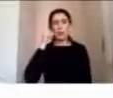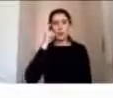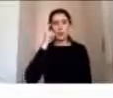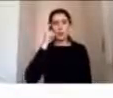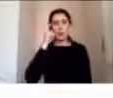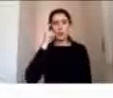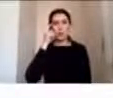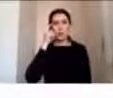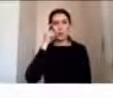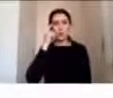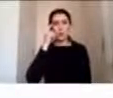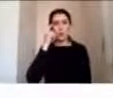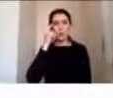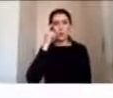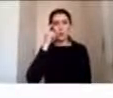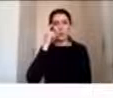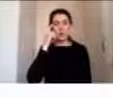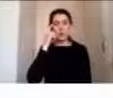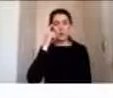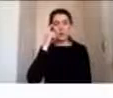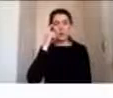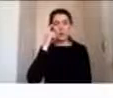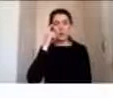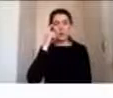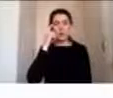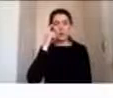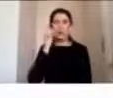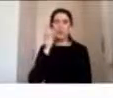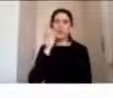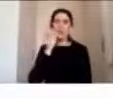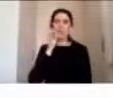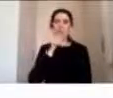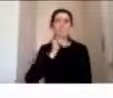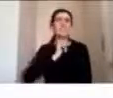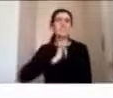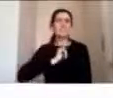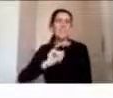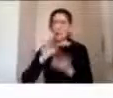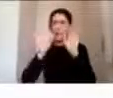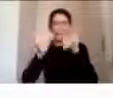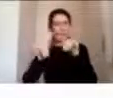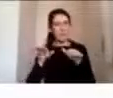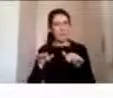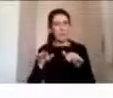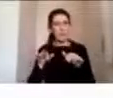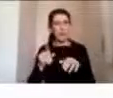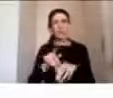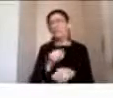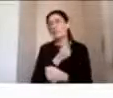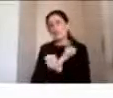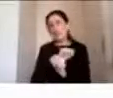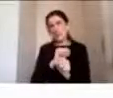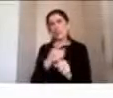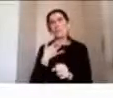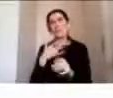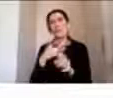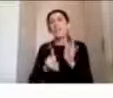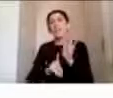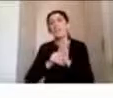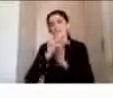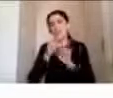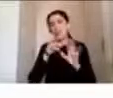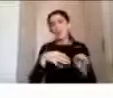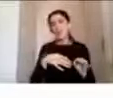y claramente no existe una regla única menos cuando esto ocurre en el marco del desarrollo temprano pero al menos nos da una